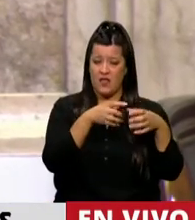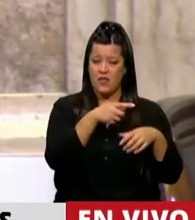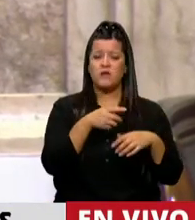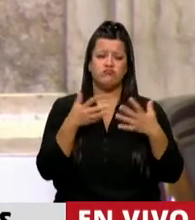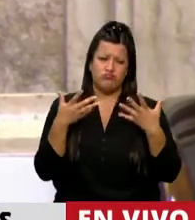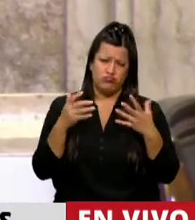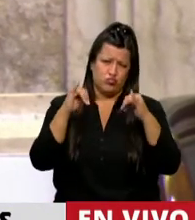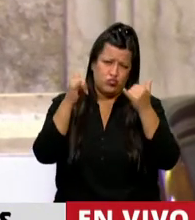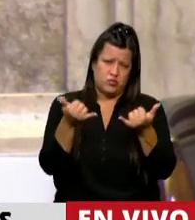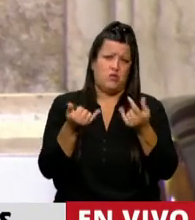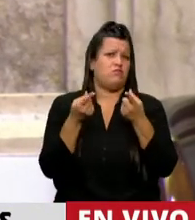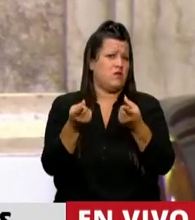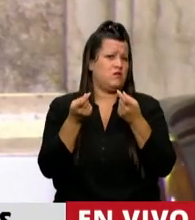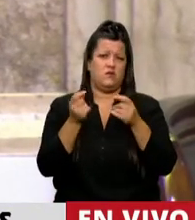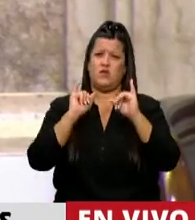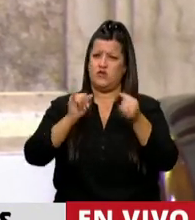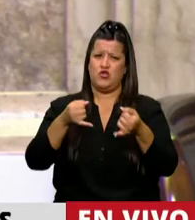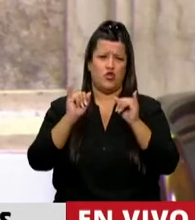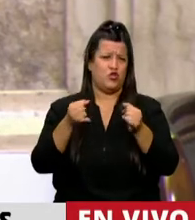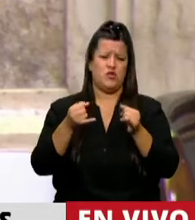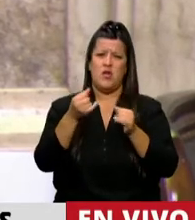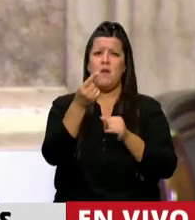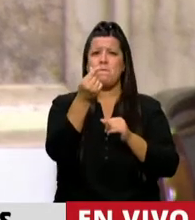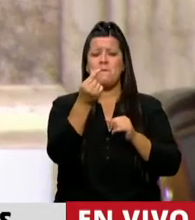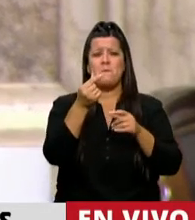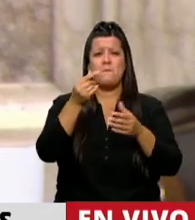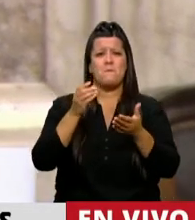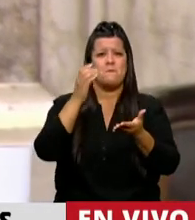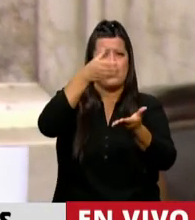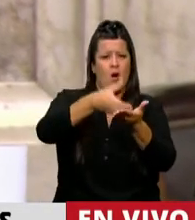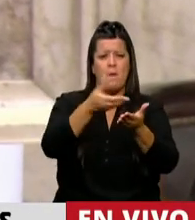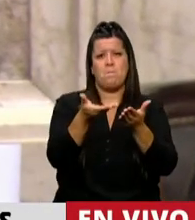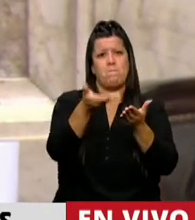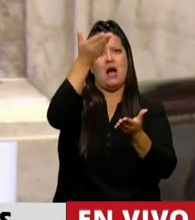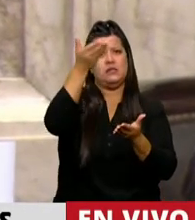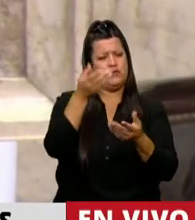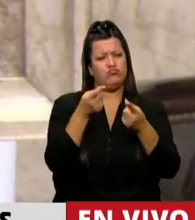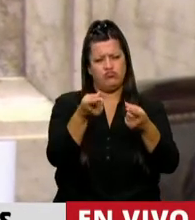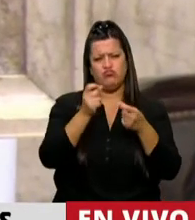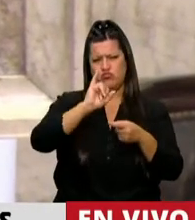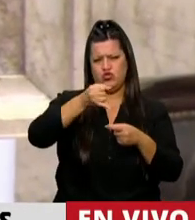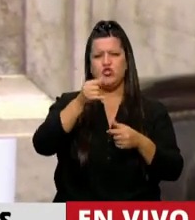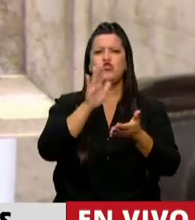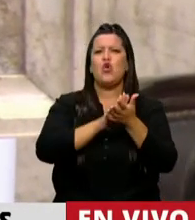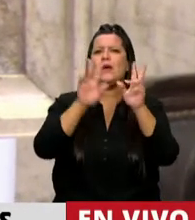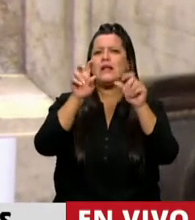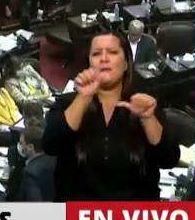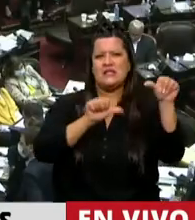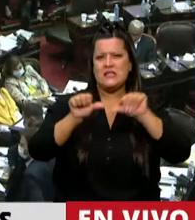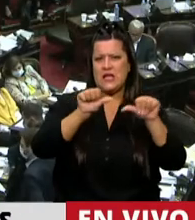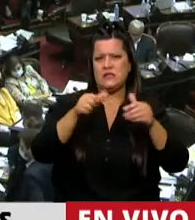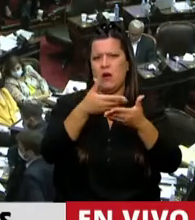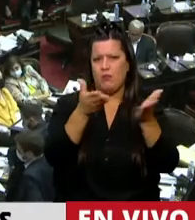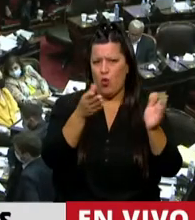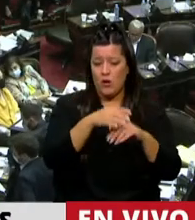consideramos que es urgente aumentar el presupuesto de la ciencia pública y más